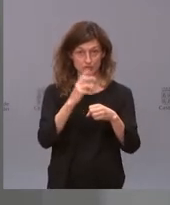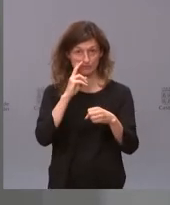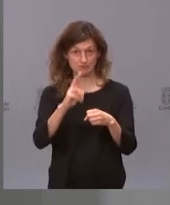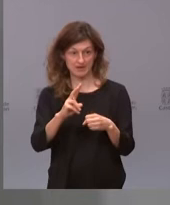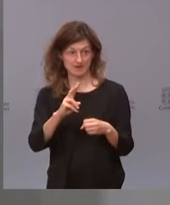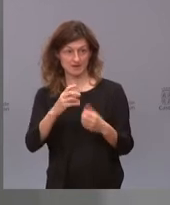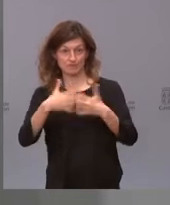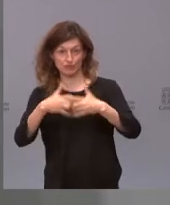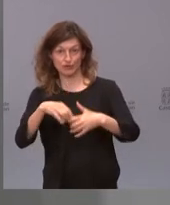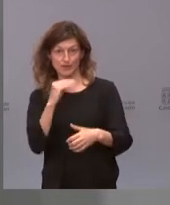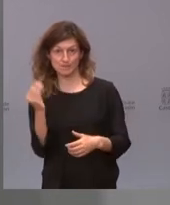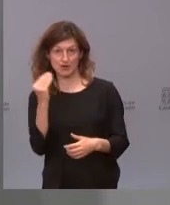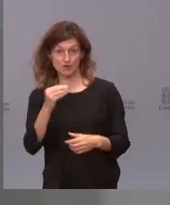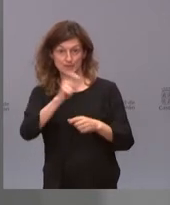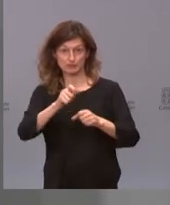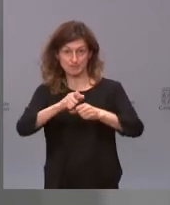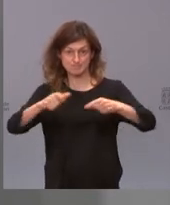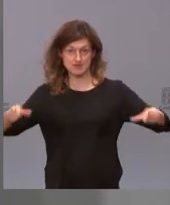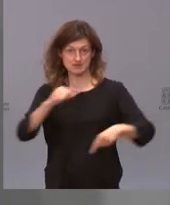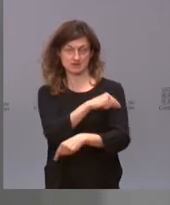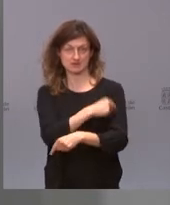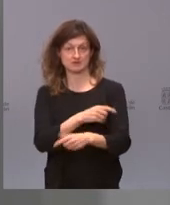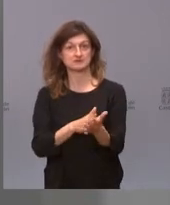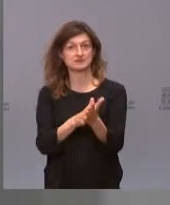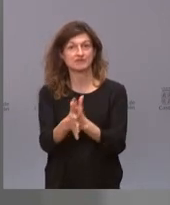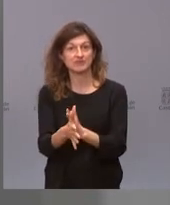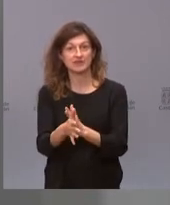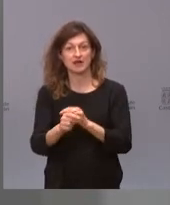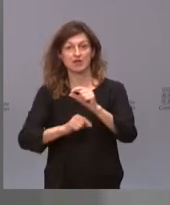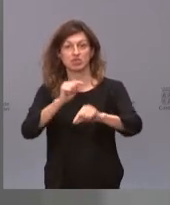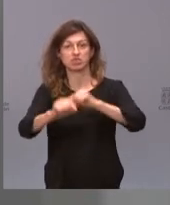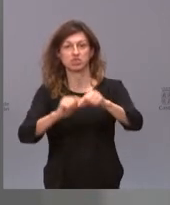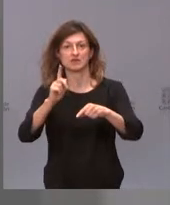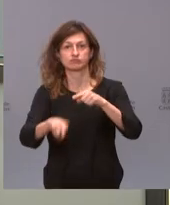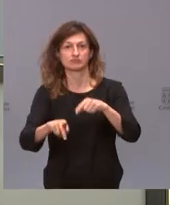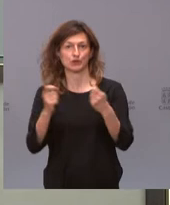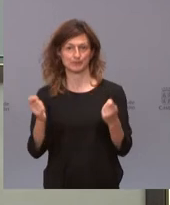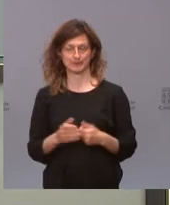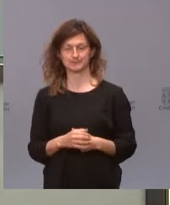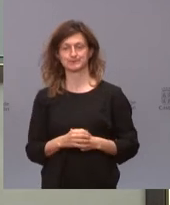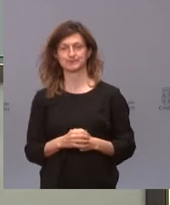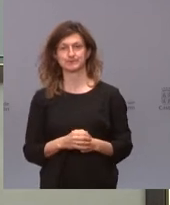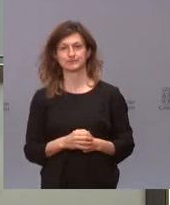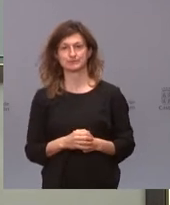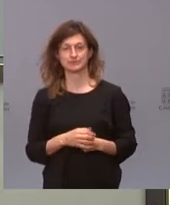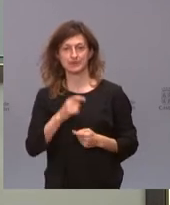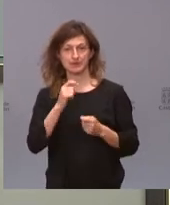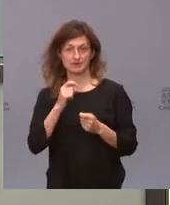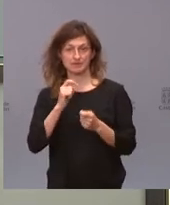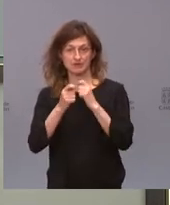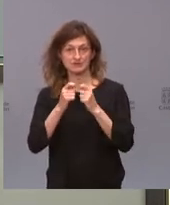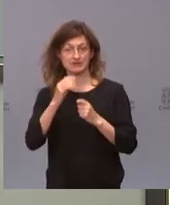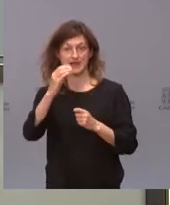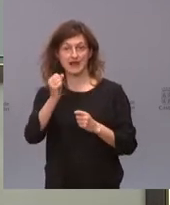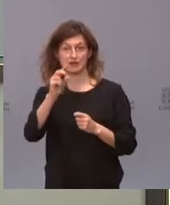efectividad al llegar a mucha más gente, porque rompemos las cadenas de transmisión. Sí, precisamente hablando de lo del Instituto Carlos